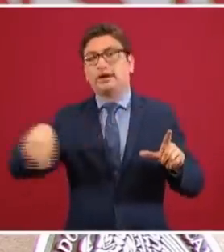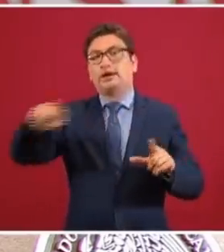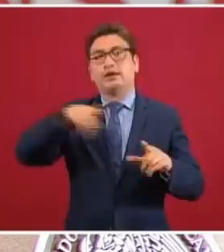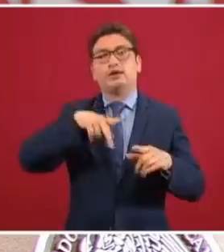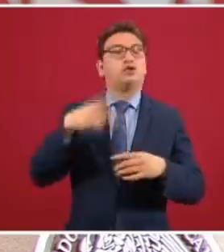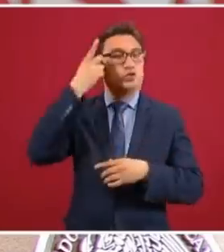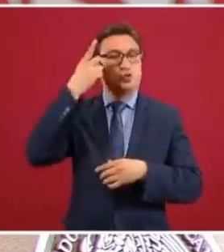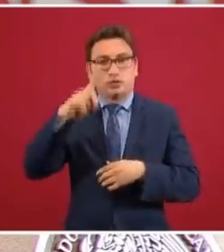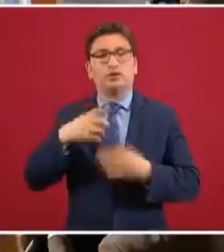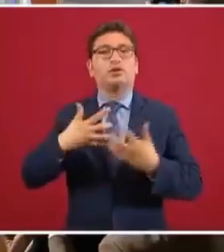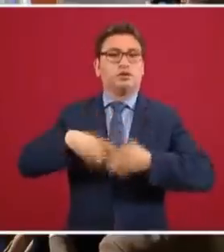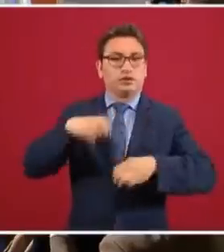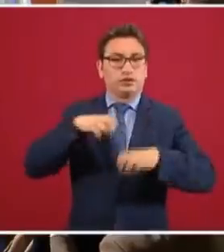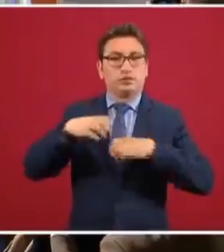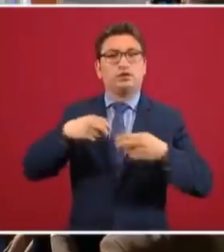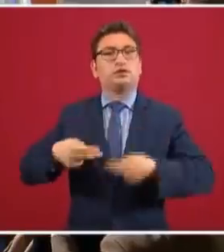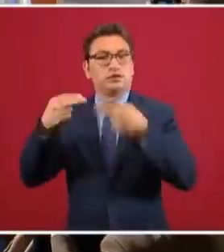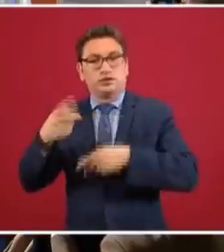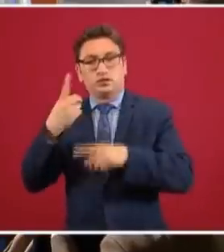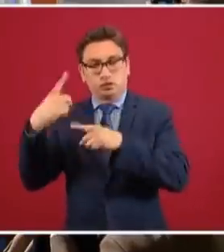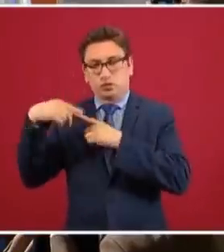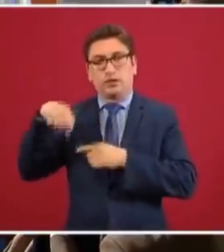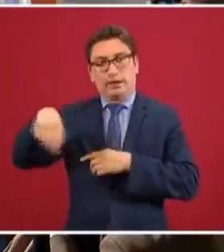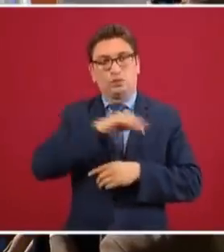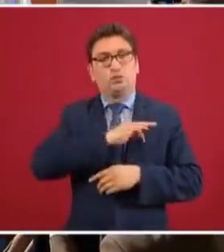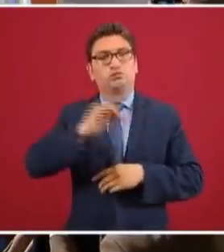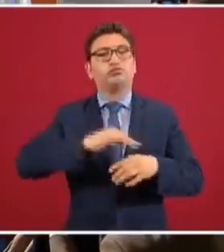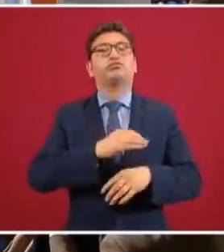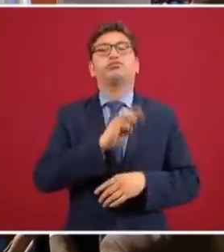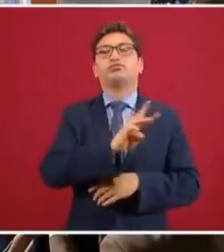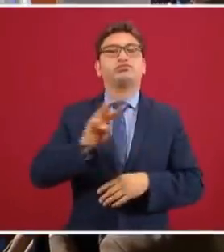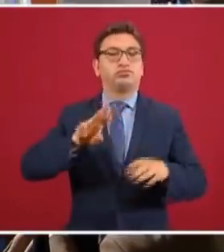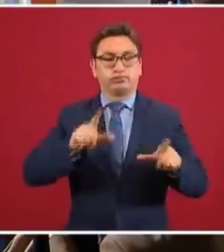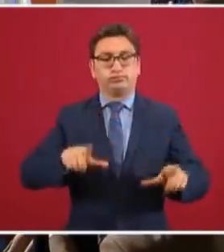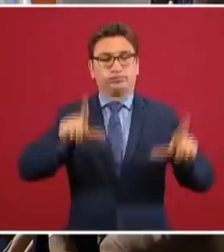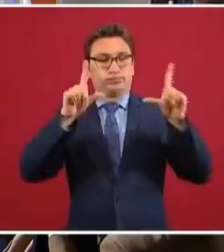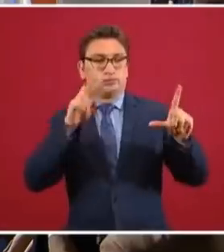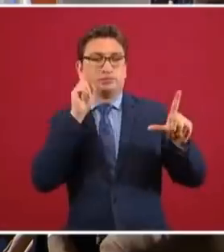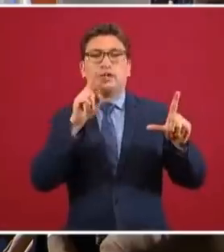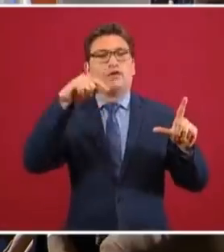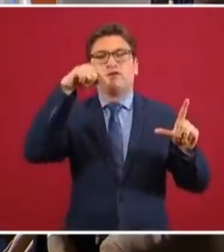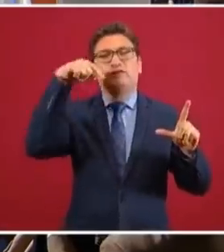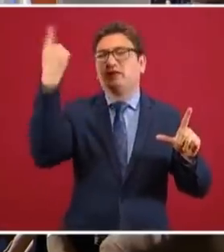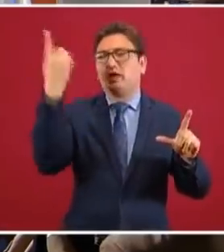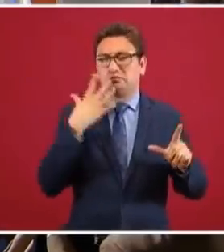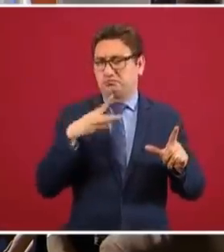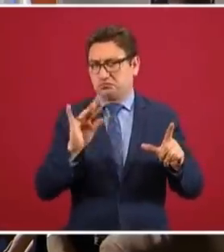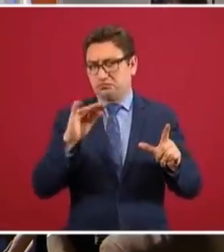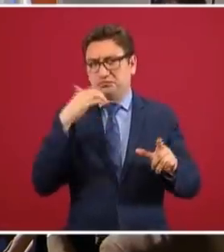patrones, todos los empleadores. Ahí lo queremos hacer lo más simple posible,